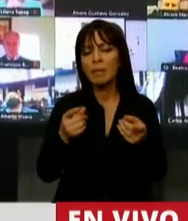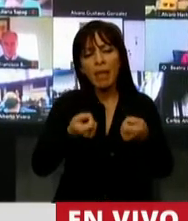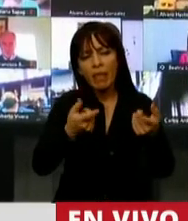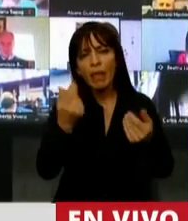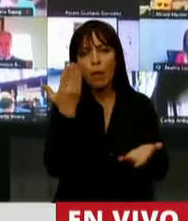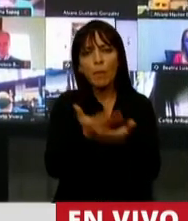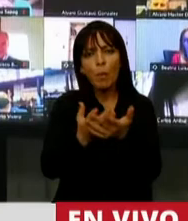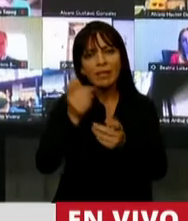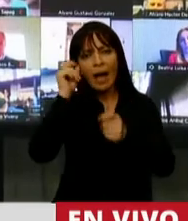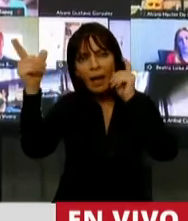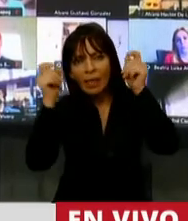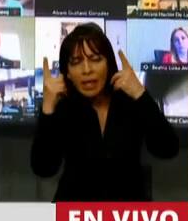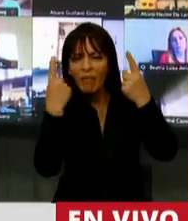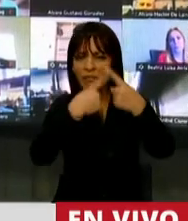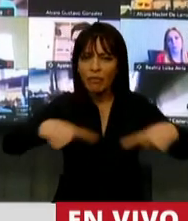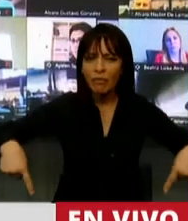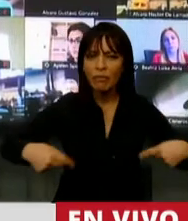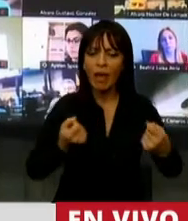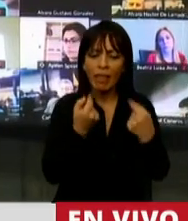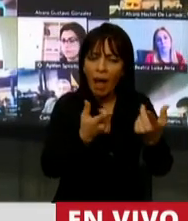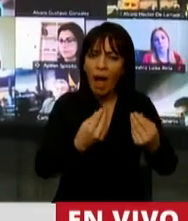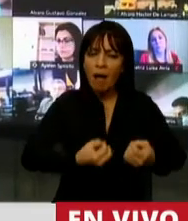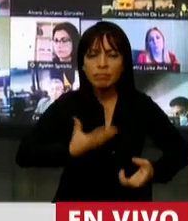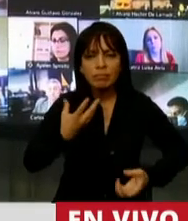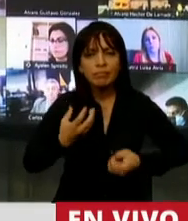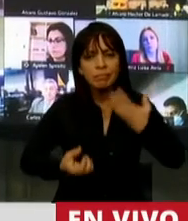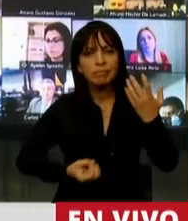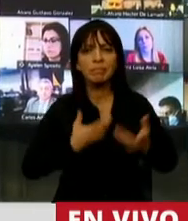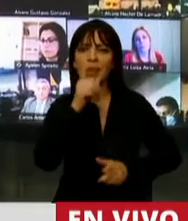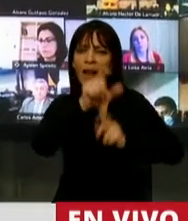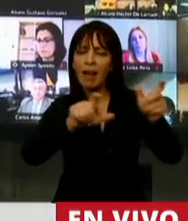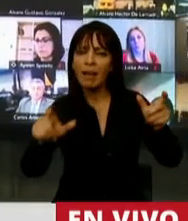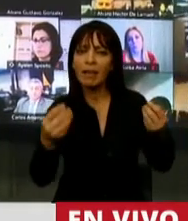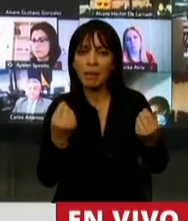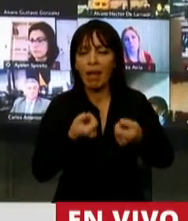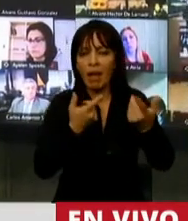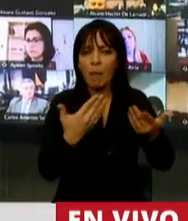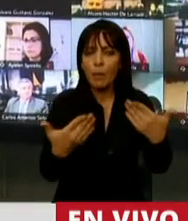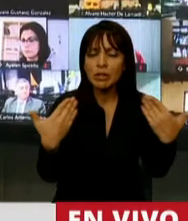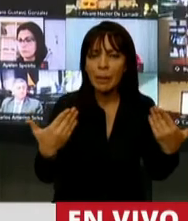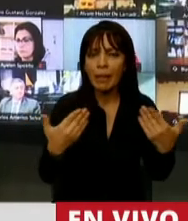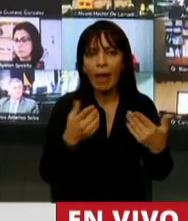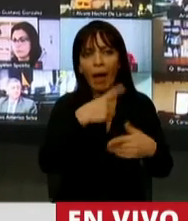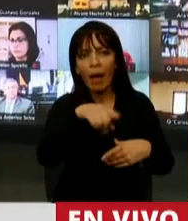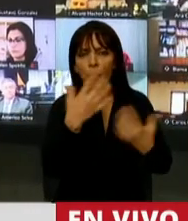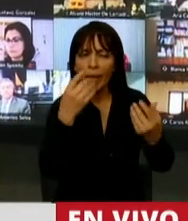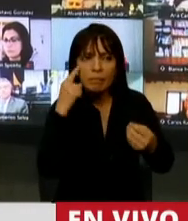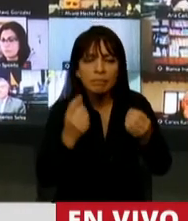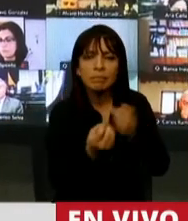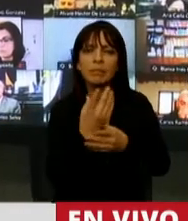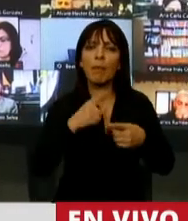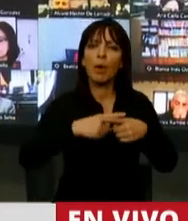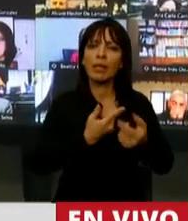propuestas creativas que generen aquellas posibilidades de ejecutar políticas